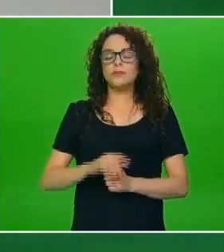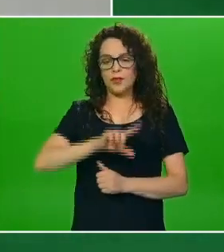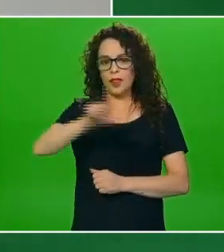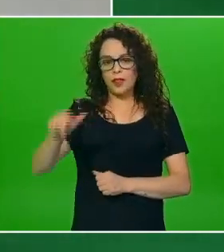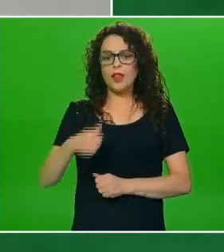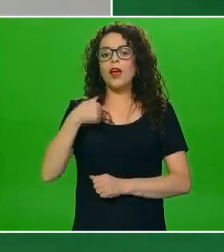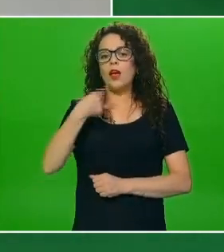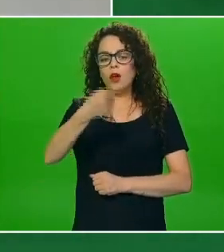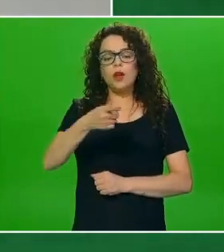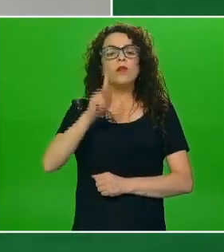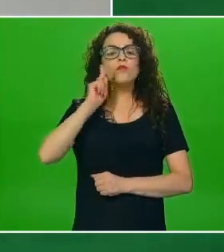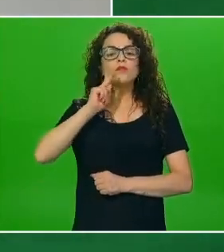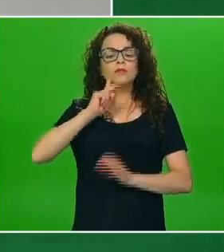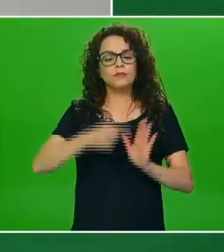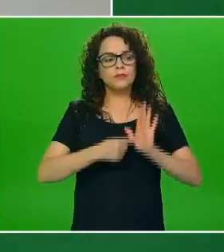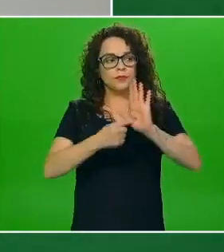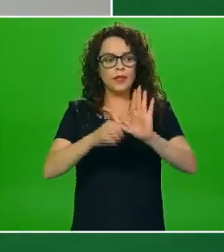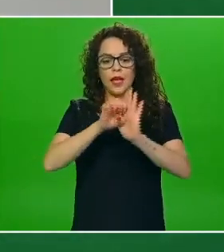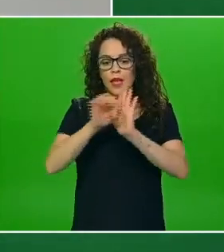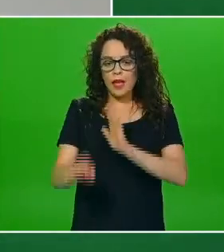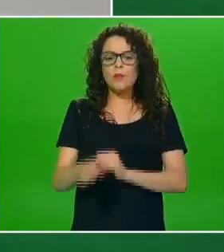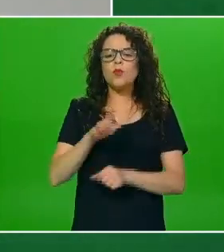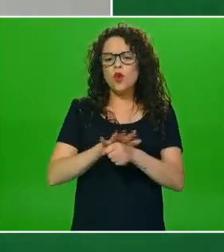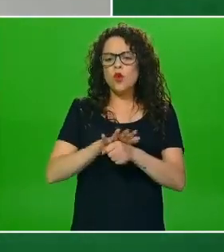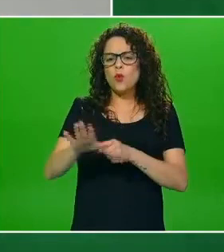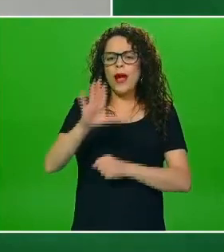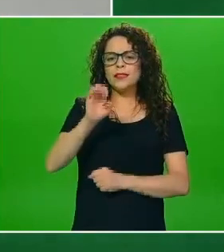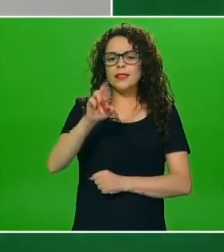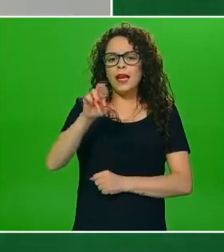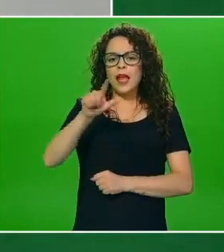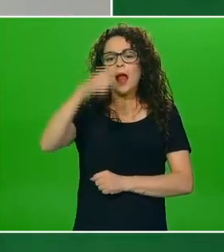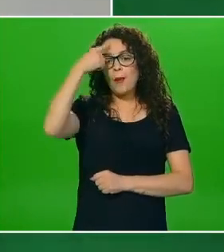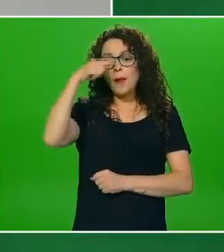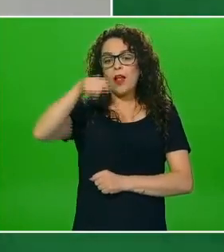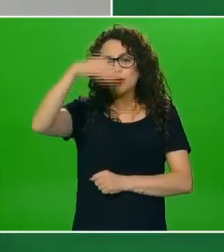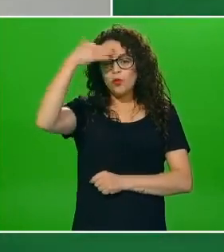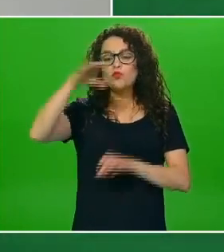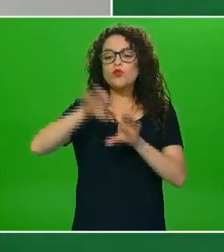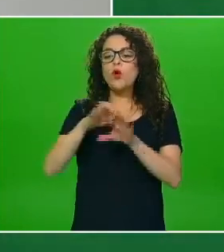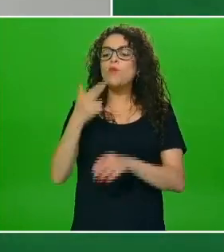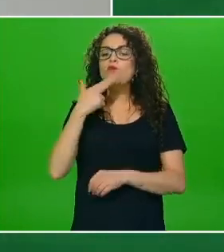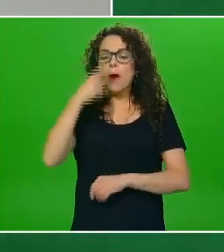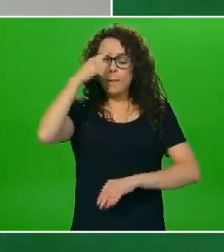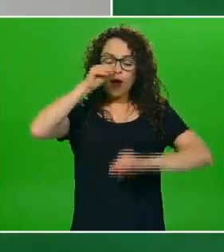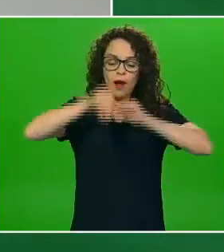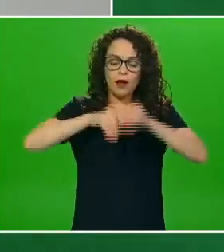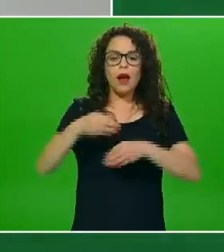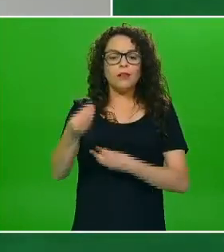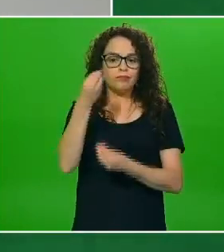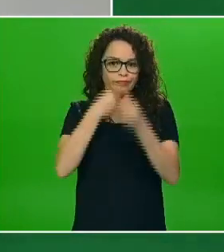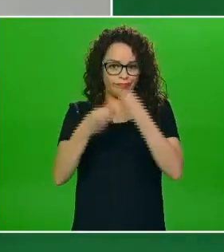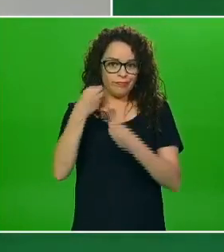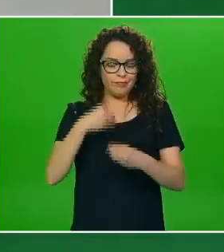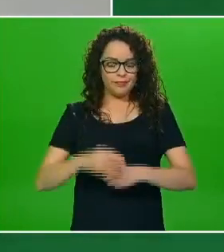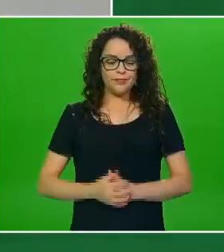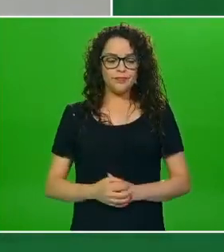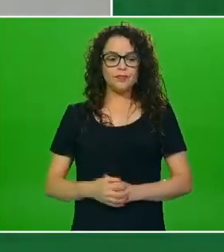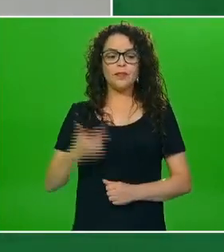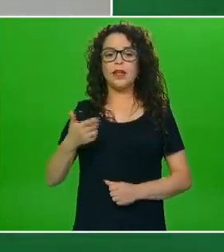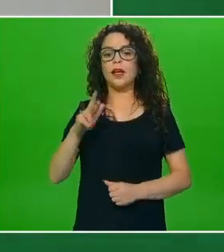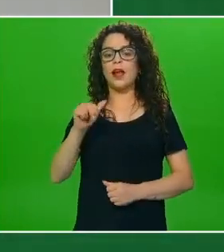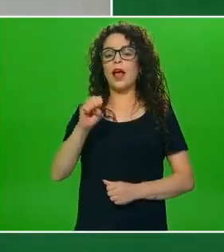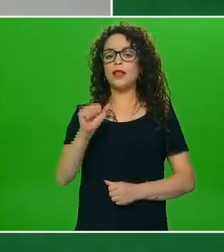cereales integrales para que tengan ya una idea de cómo integrarlos a su alimentación hablando de grasas